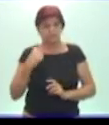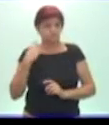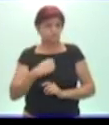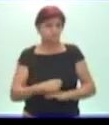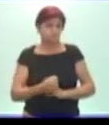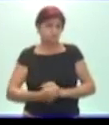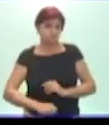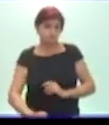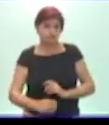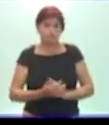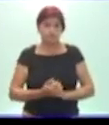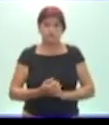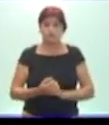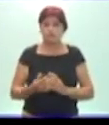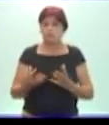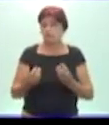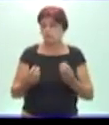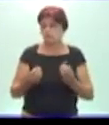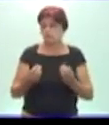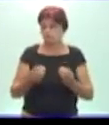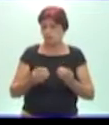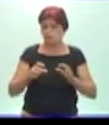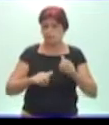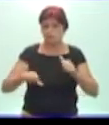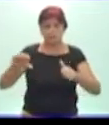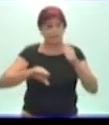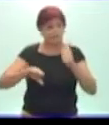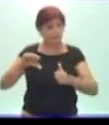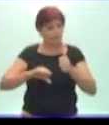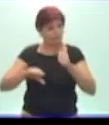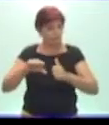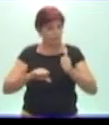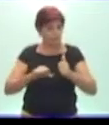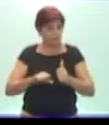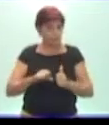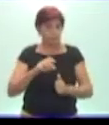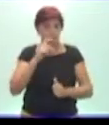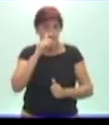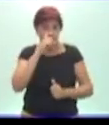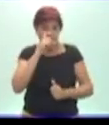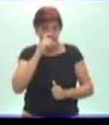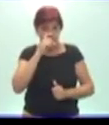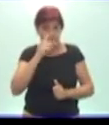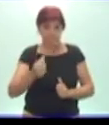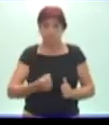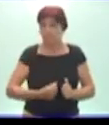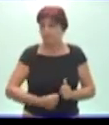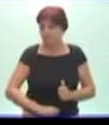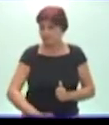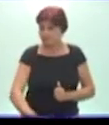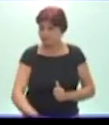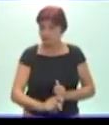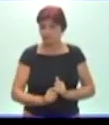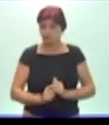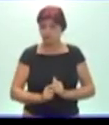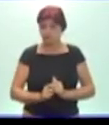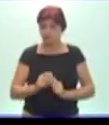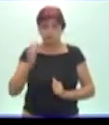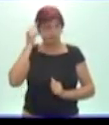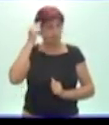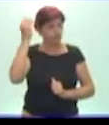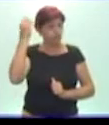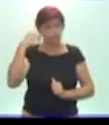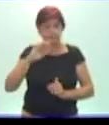que muchas de las conductas, de muchos de los comportamientos de la edad de los hijos a veces, como no tienen dominio,